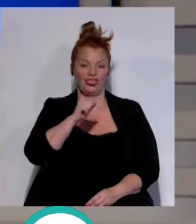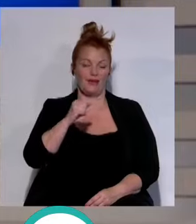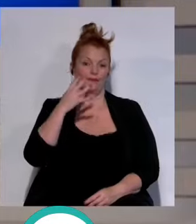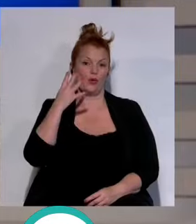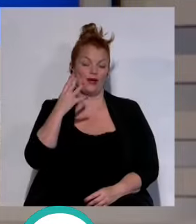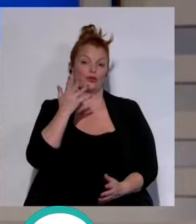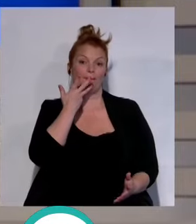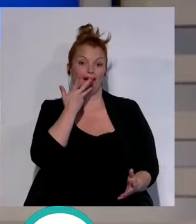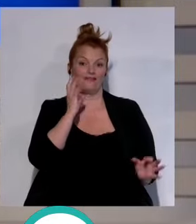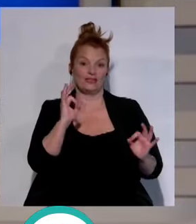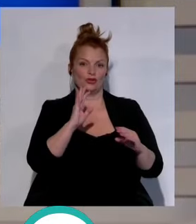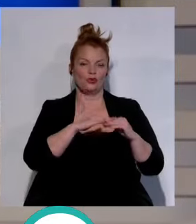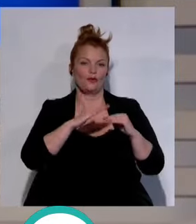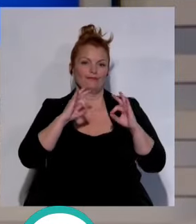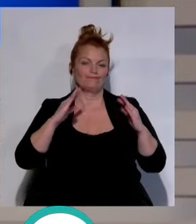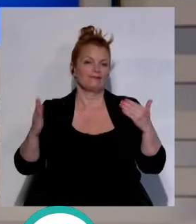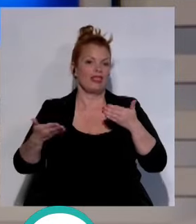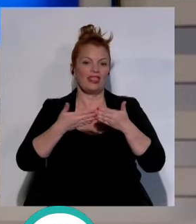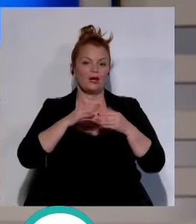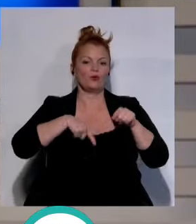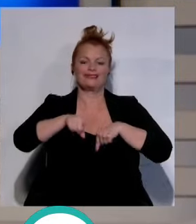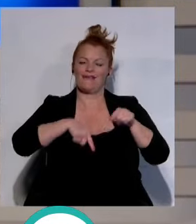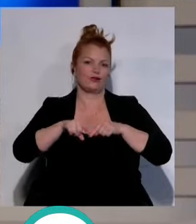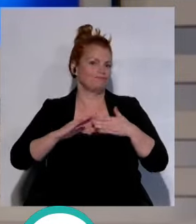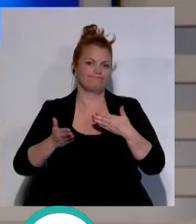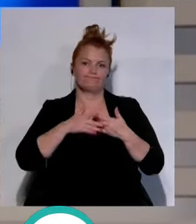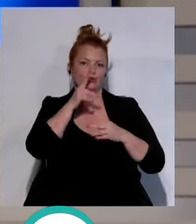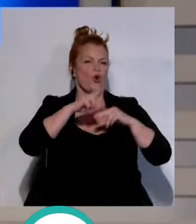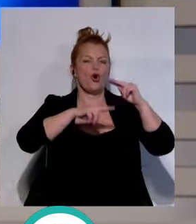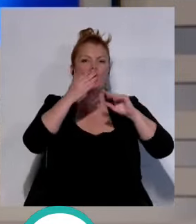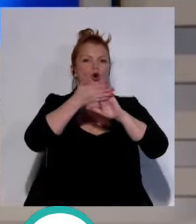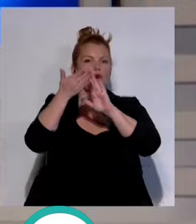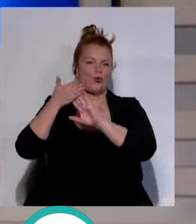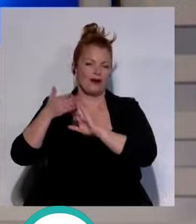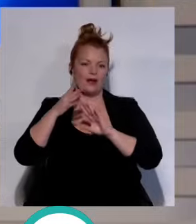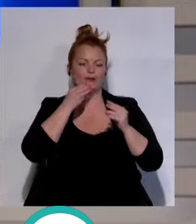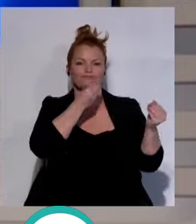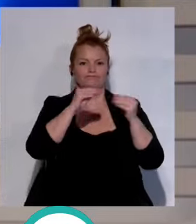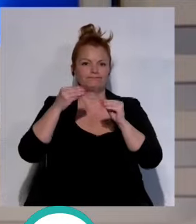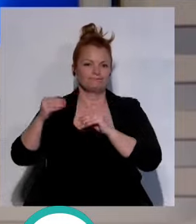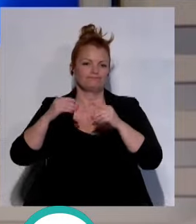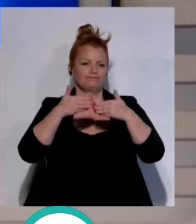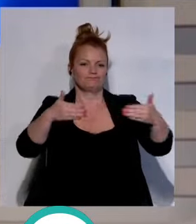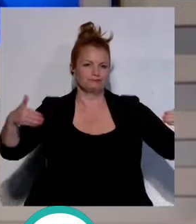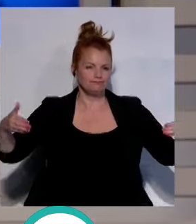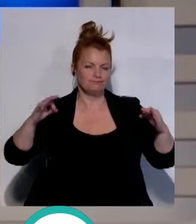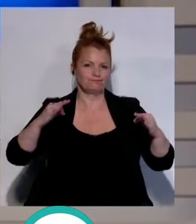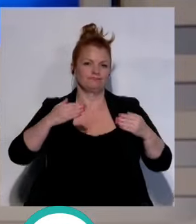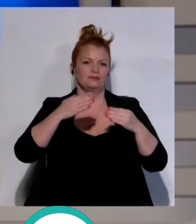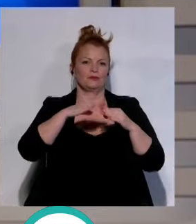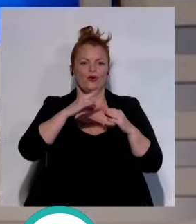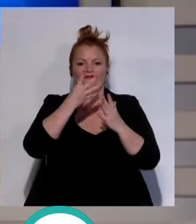previsto mantenerse cerrado al tráfico por las obras de sustitución de sus vanos ausencia de